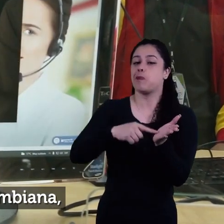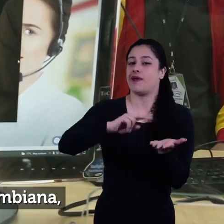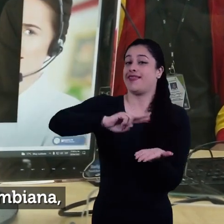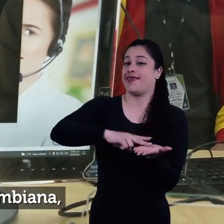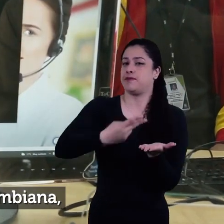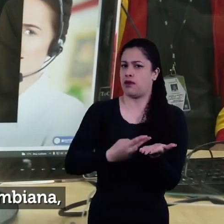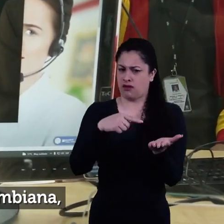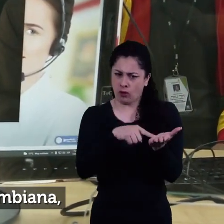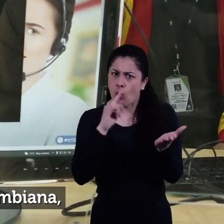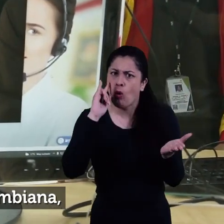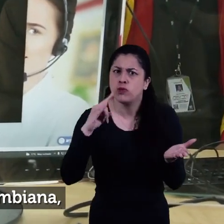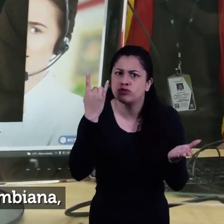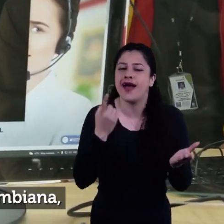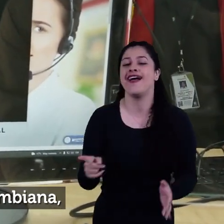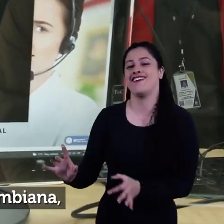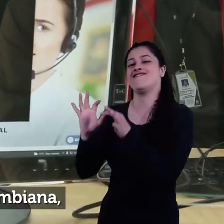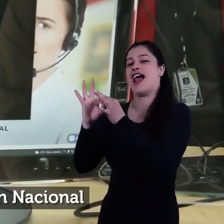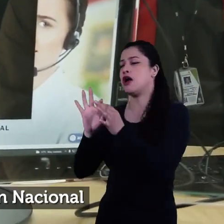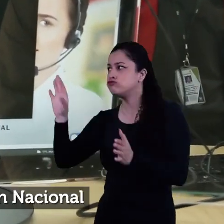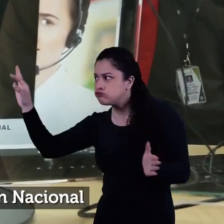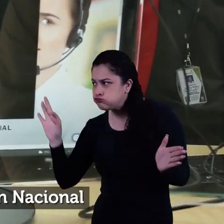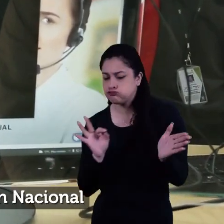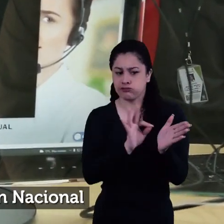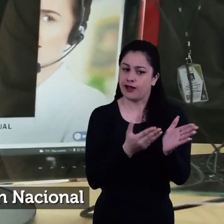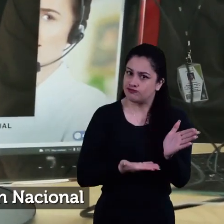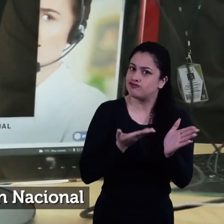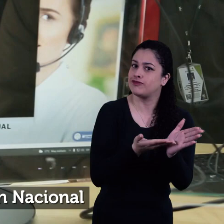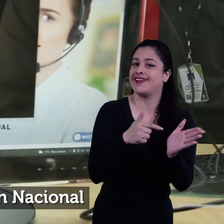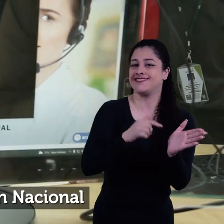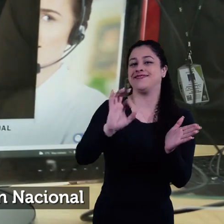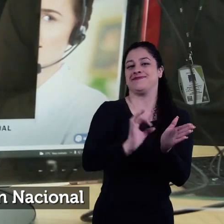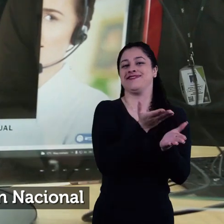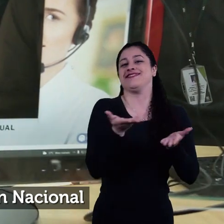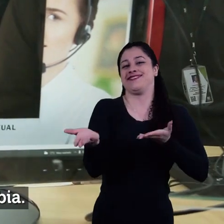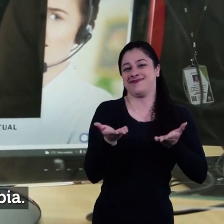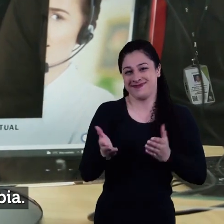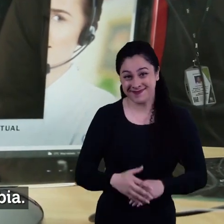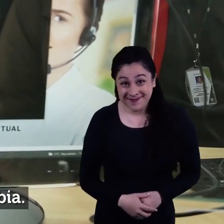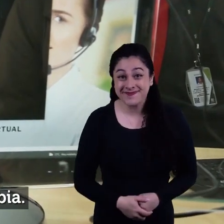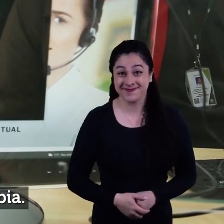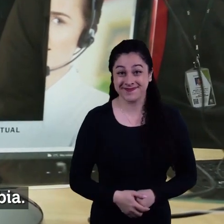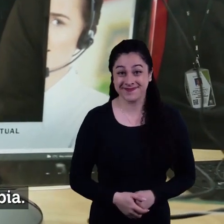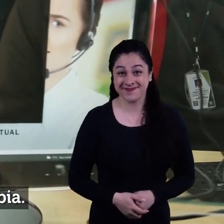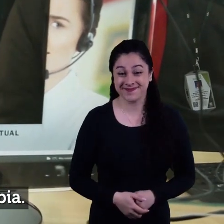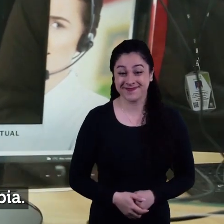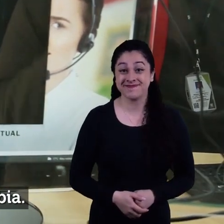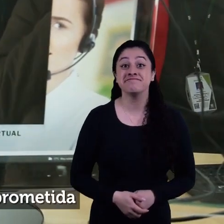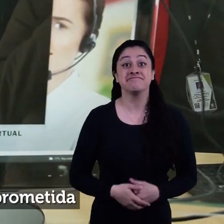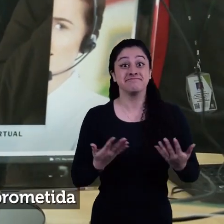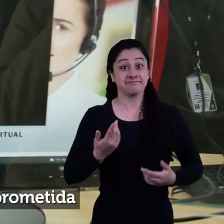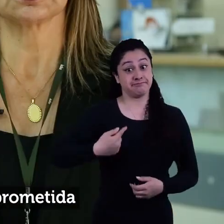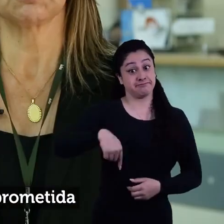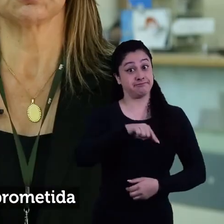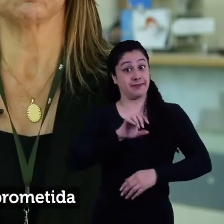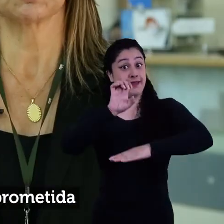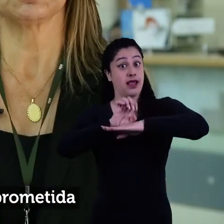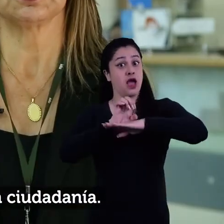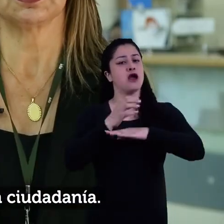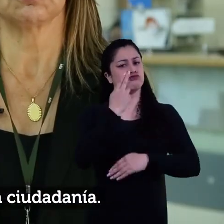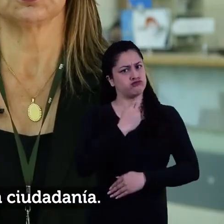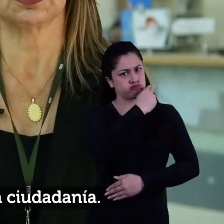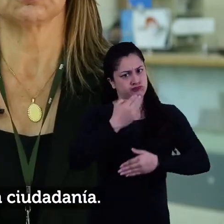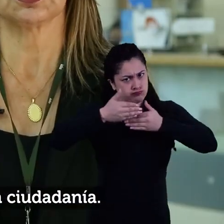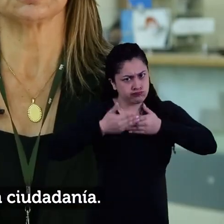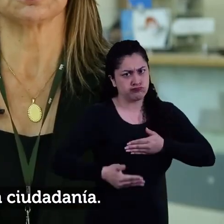intérprete de lengua de señas colombiana certificado por la Federación Nacional de Sordos de Colombia. La entidad está muy